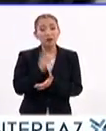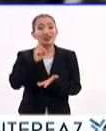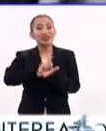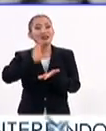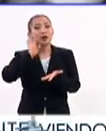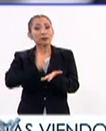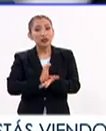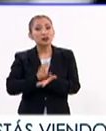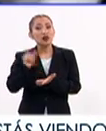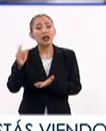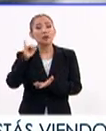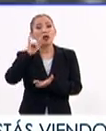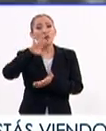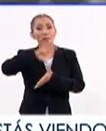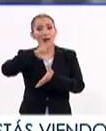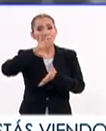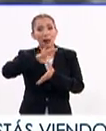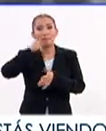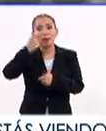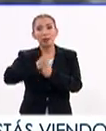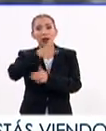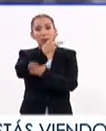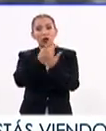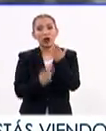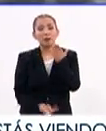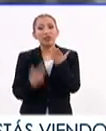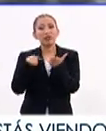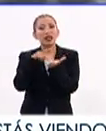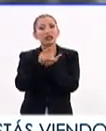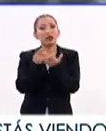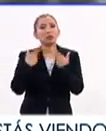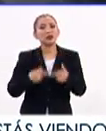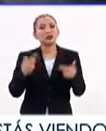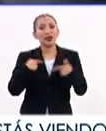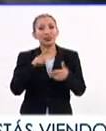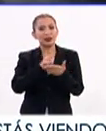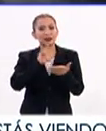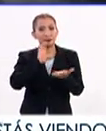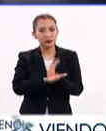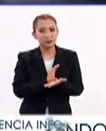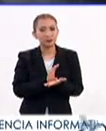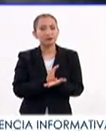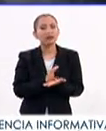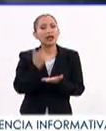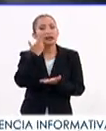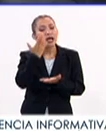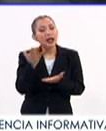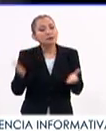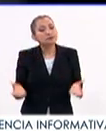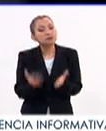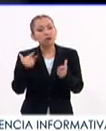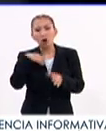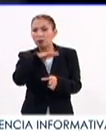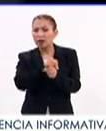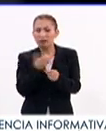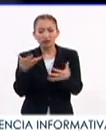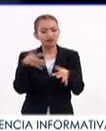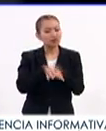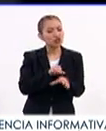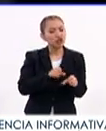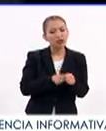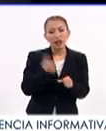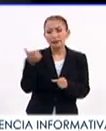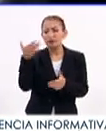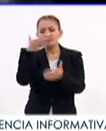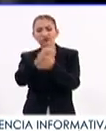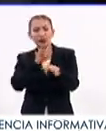discapacidad, en Iberoamérica se lanzó el primer programa sobre los derechos de las personas con discapacidad que busca promover la plena inclusión social,